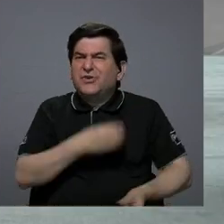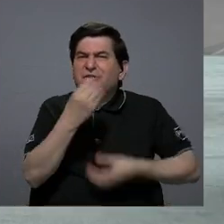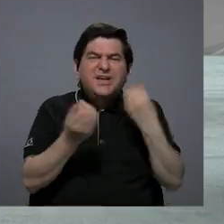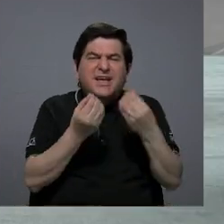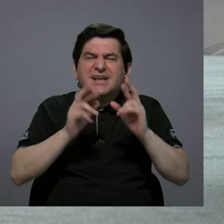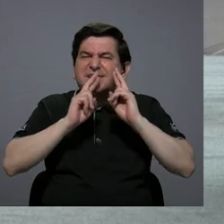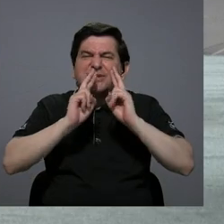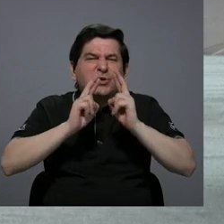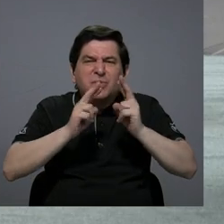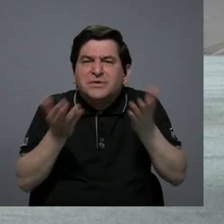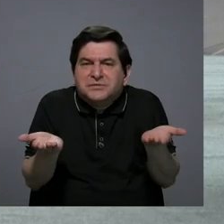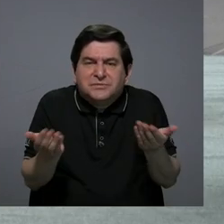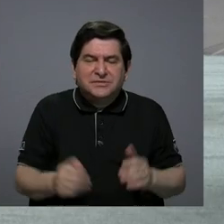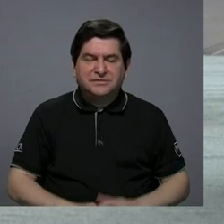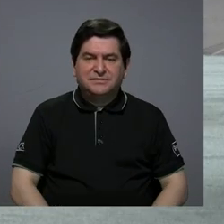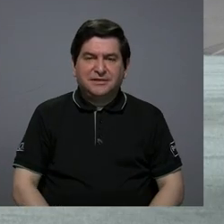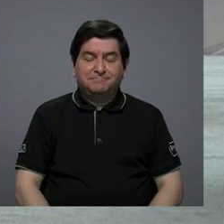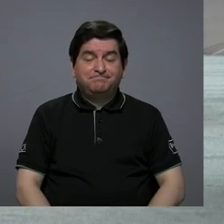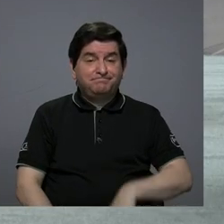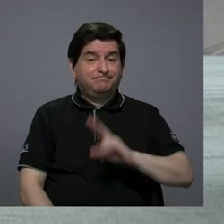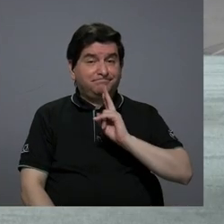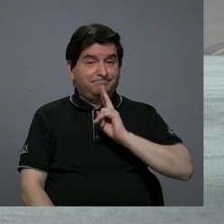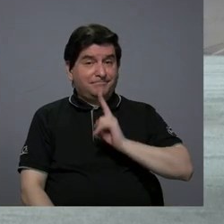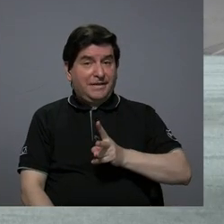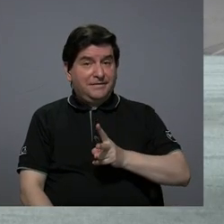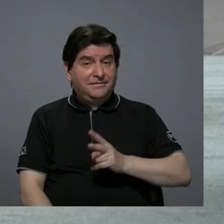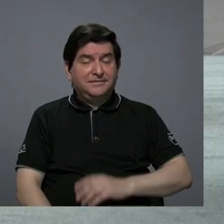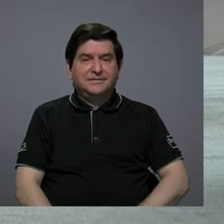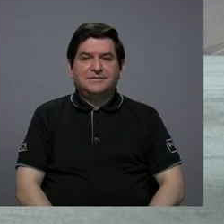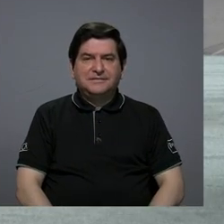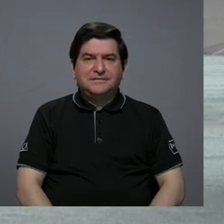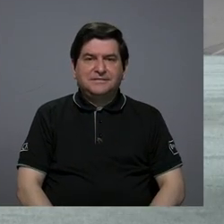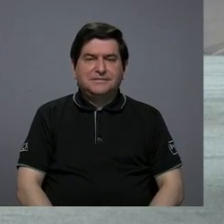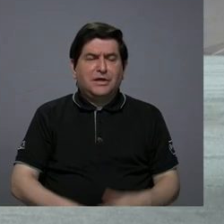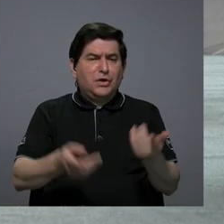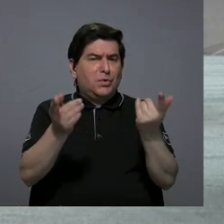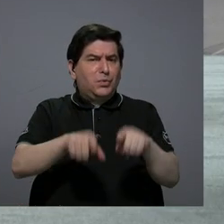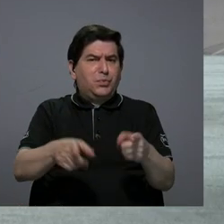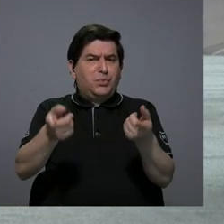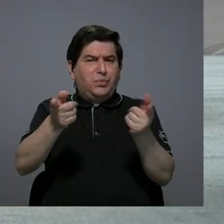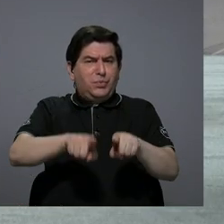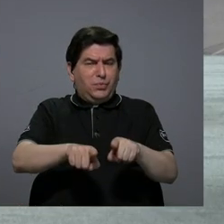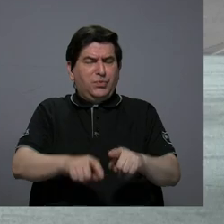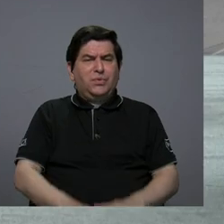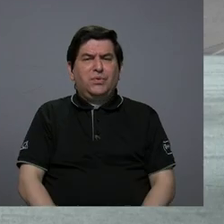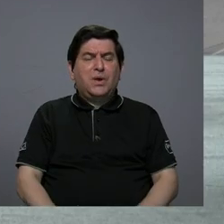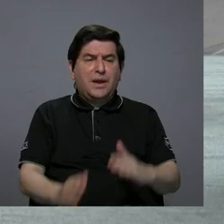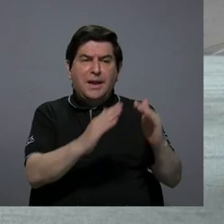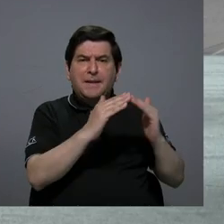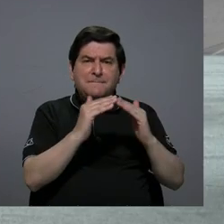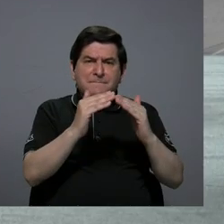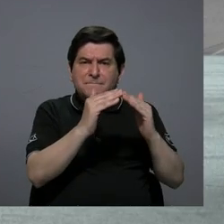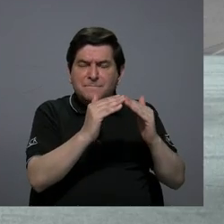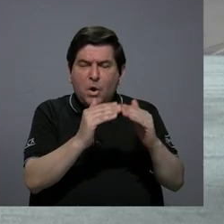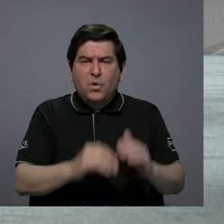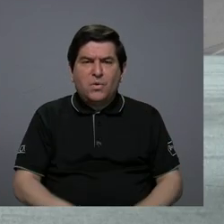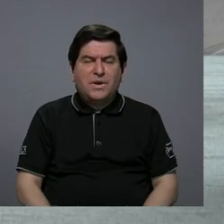¿Qué responder? En realidad, esto se da mucho con poblaciones